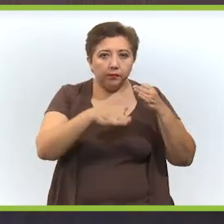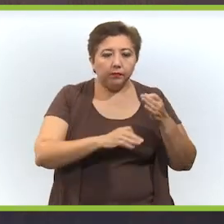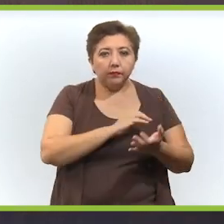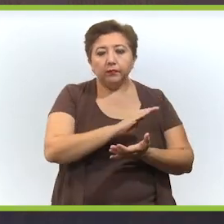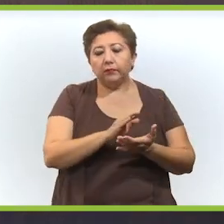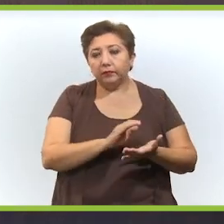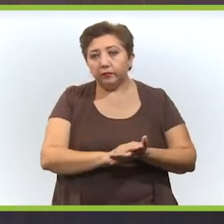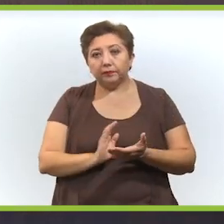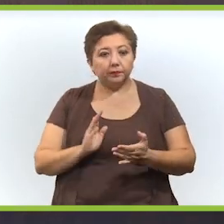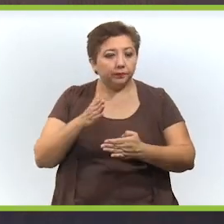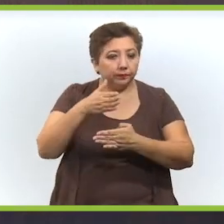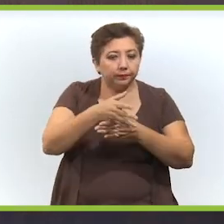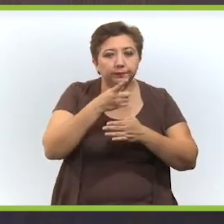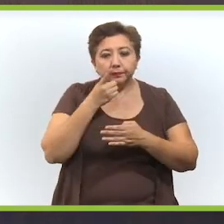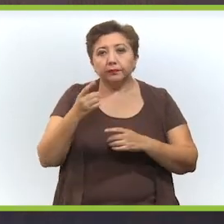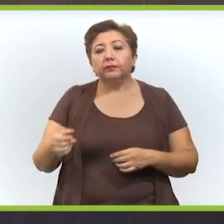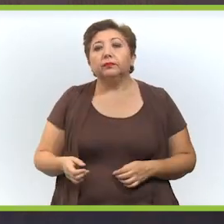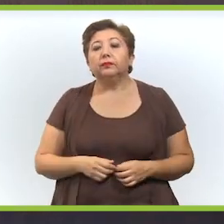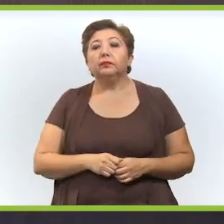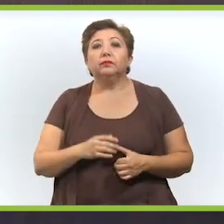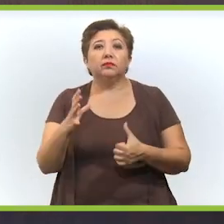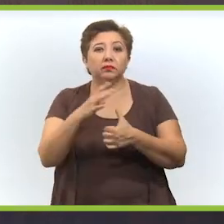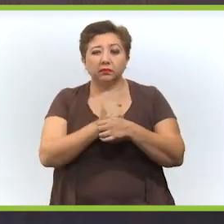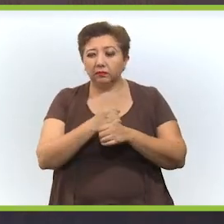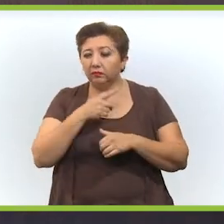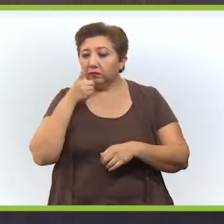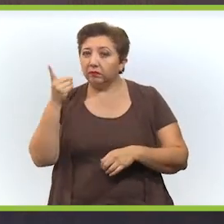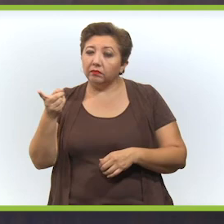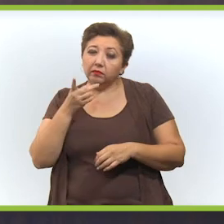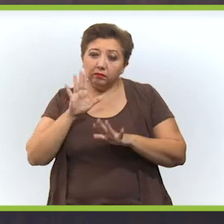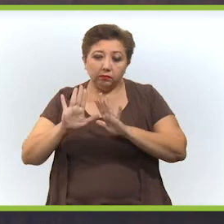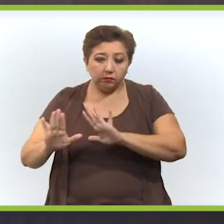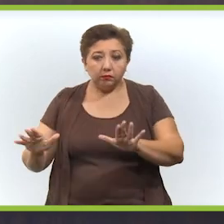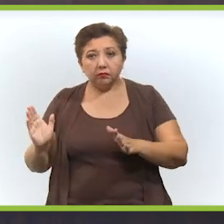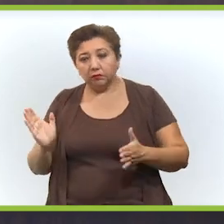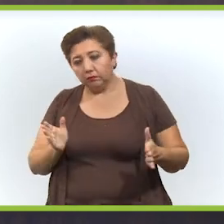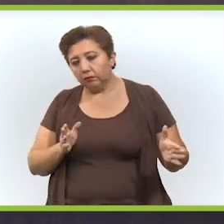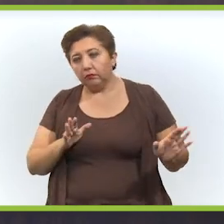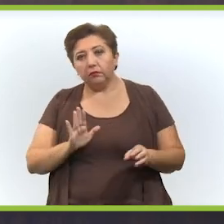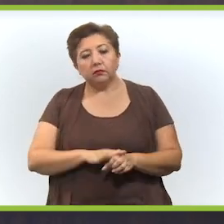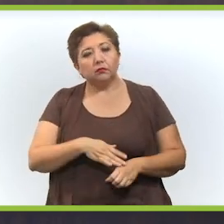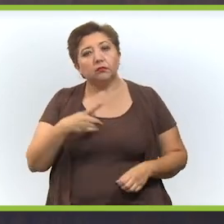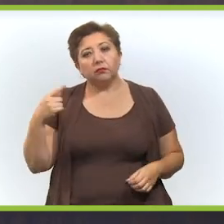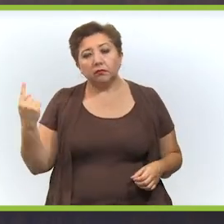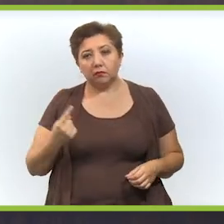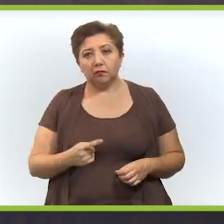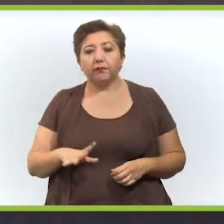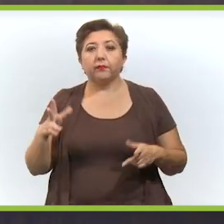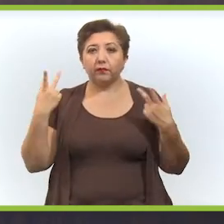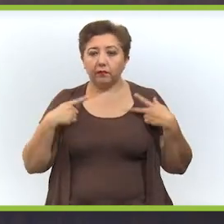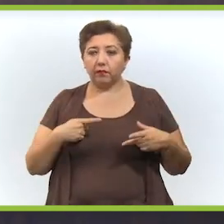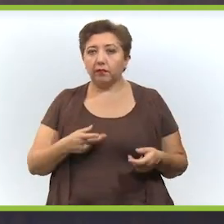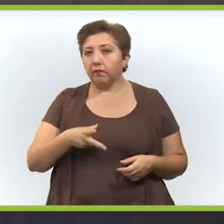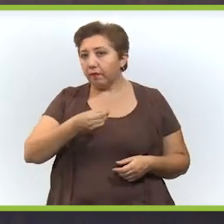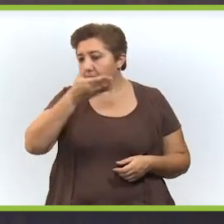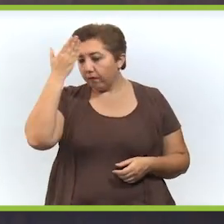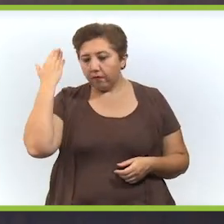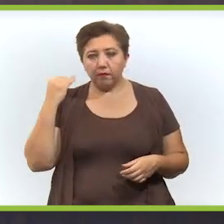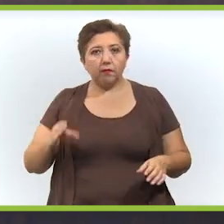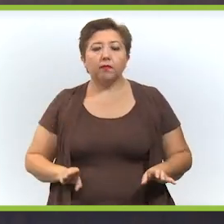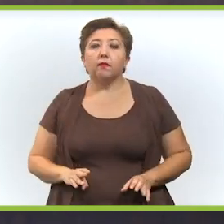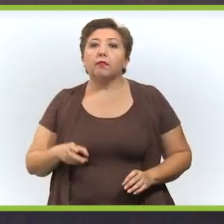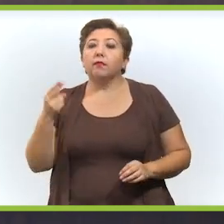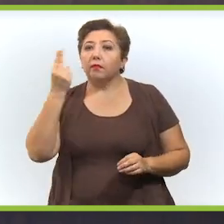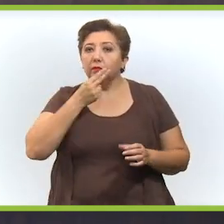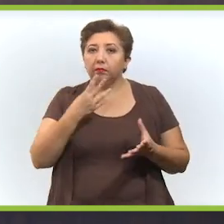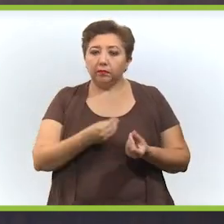bodas, a terminar bodas, tuvimos que entrar a bares, tuvimos que clausurar bares, tuvimos que detener gente. ¿Por qué? Porque desafortunadamente, hay gente